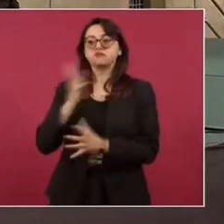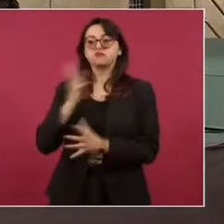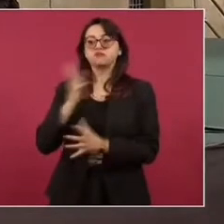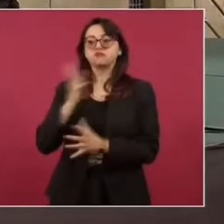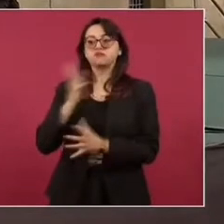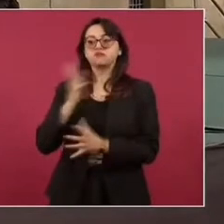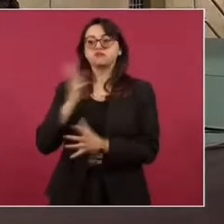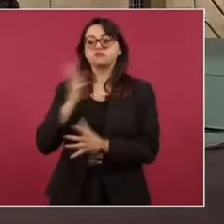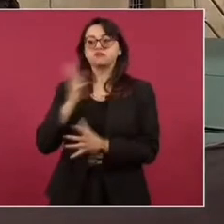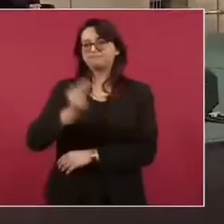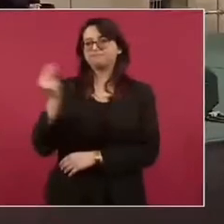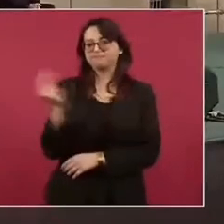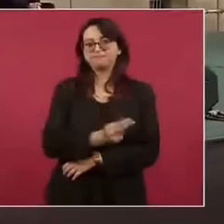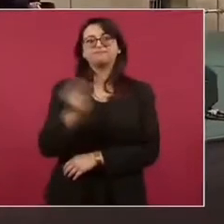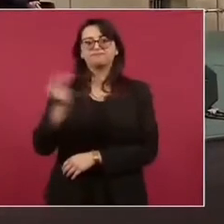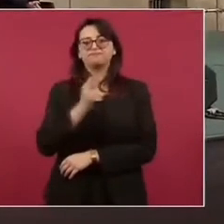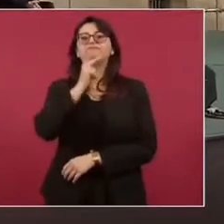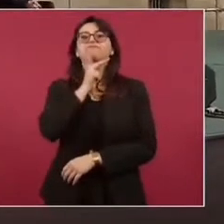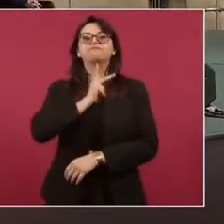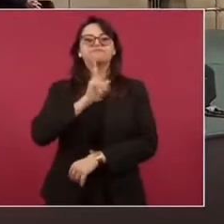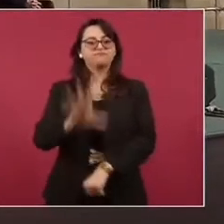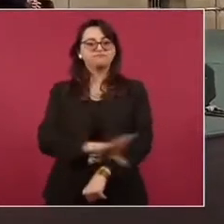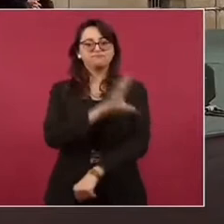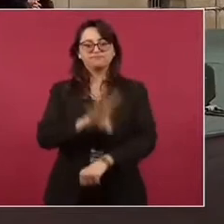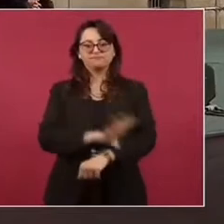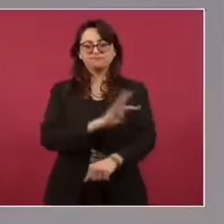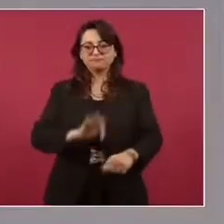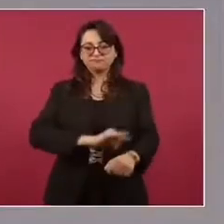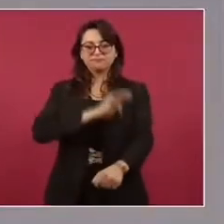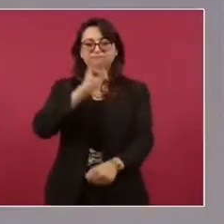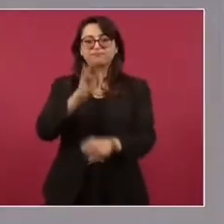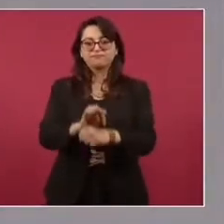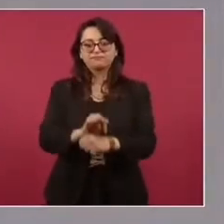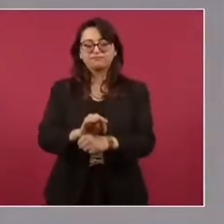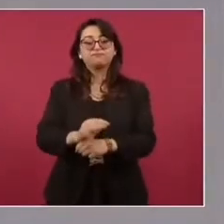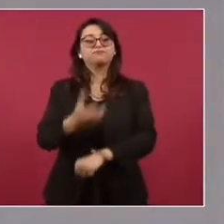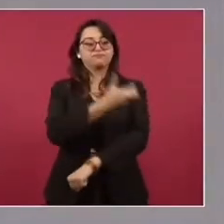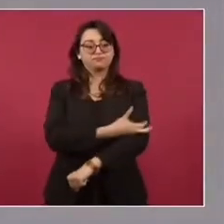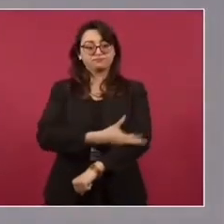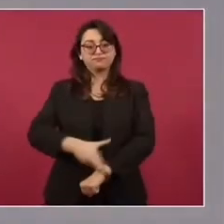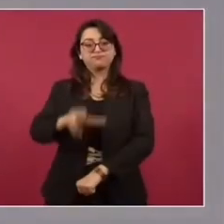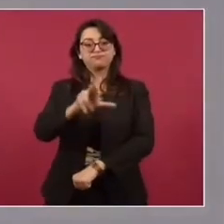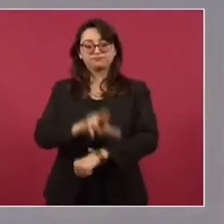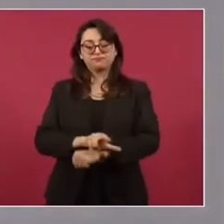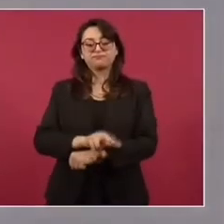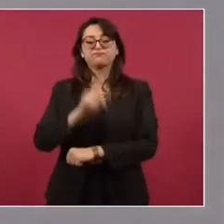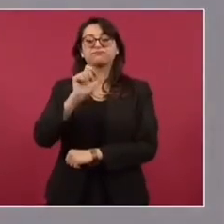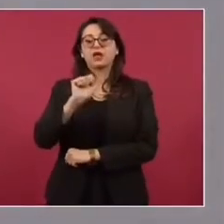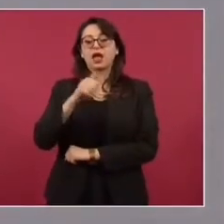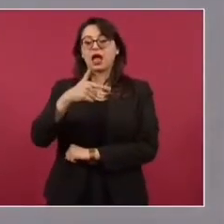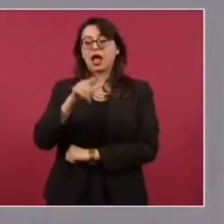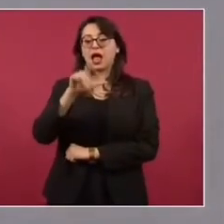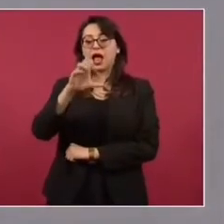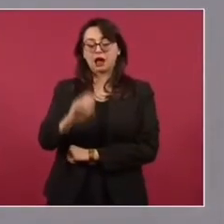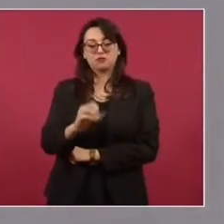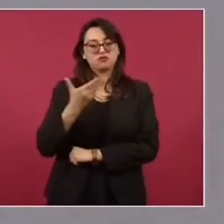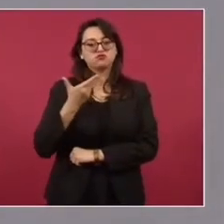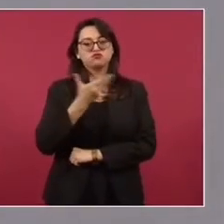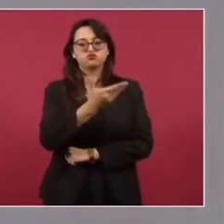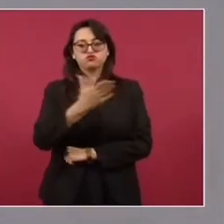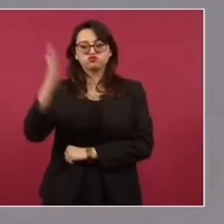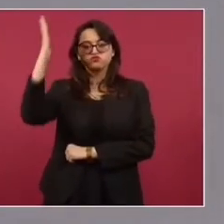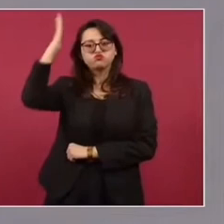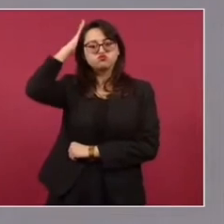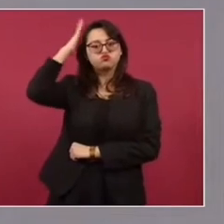por nuestro presidente Andrés Manuel López Obrador, quien como un capitán de barco nos conduce a Puerto Seguro,